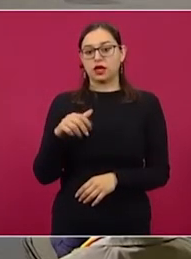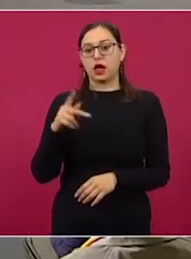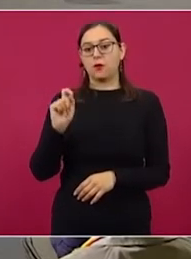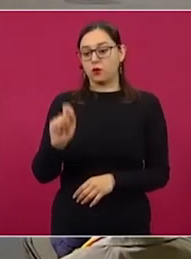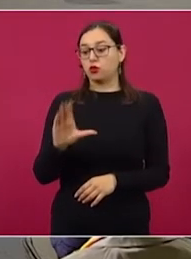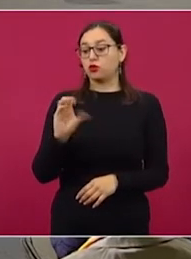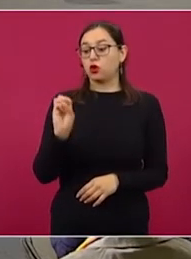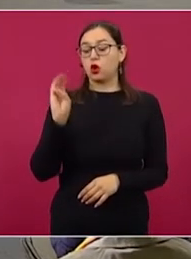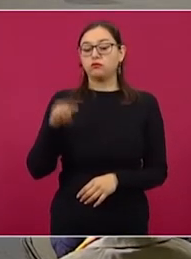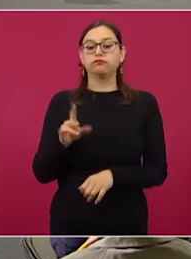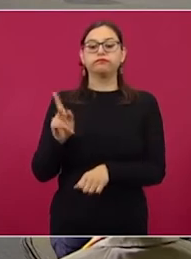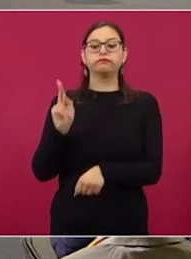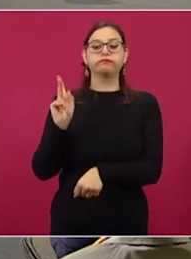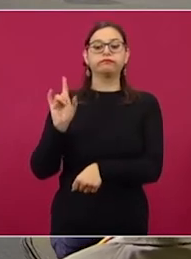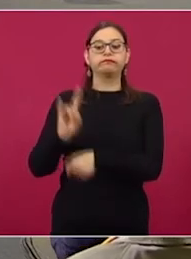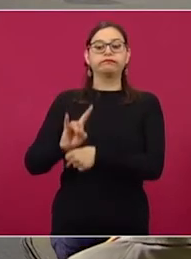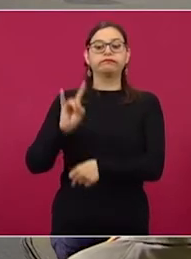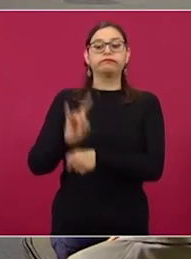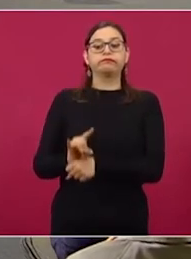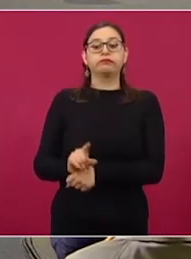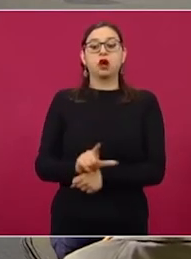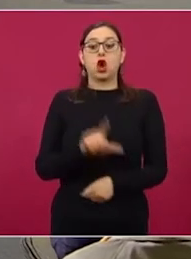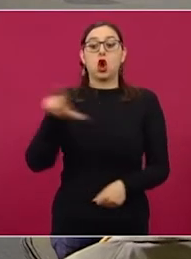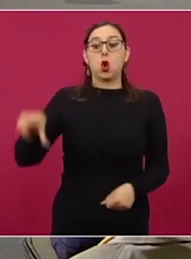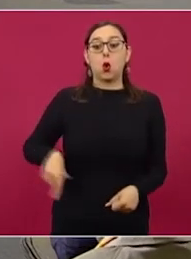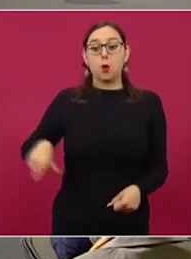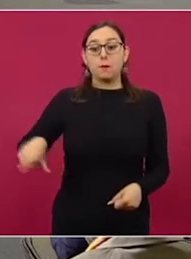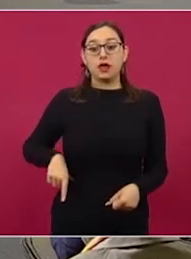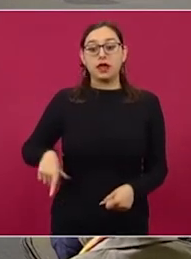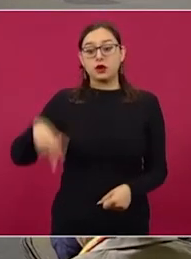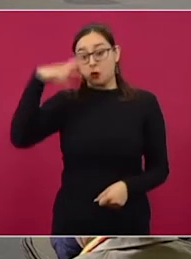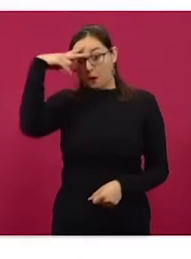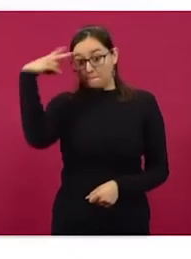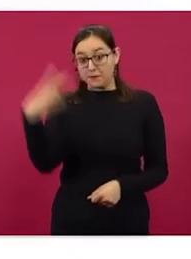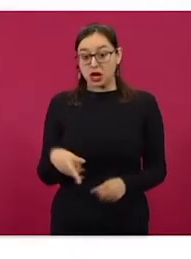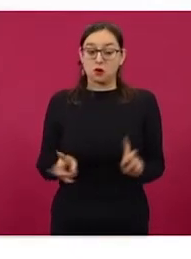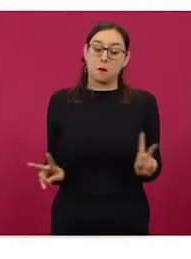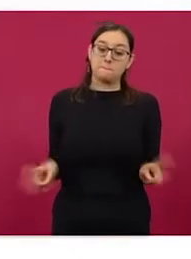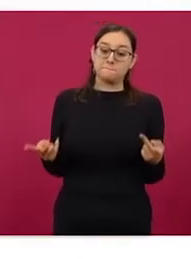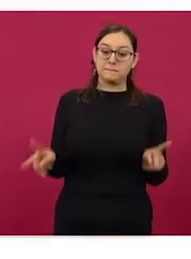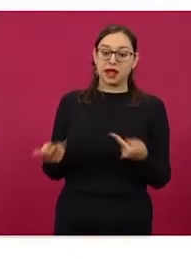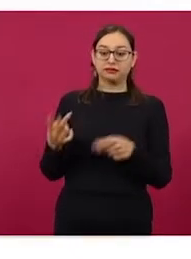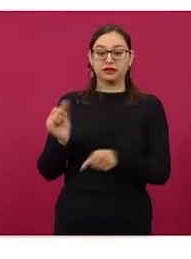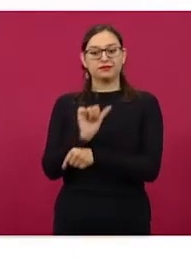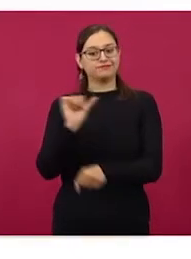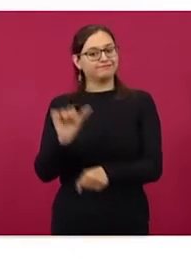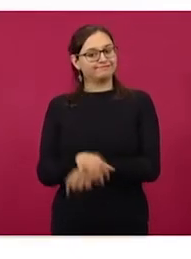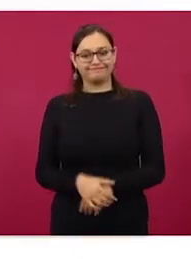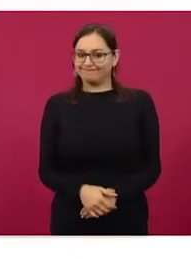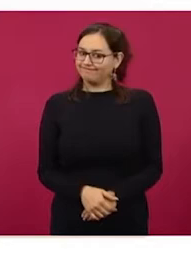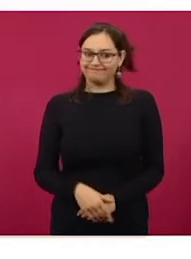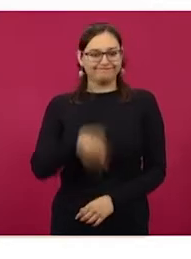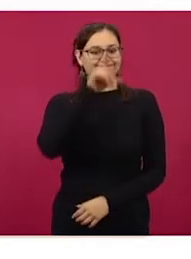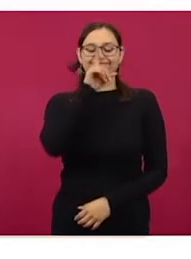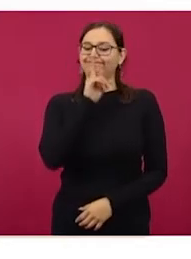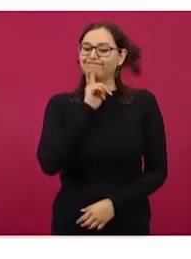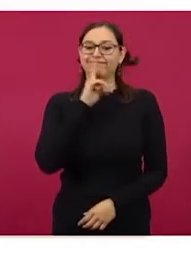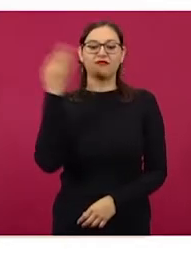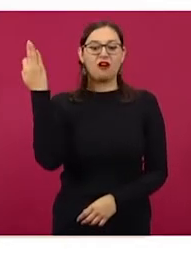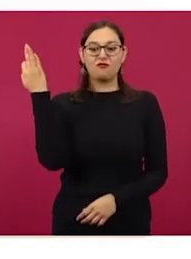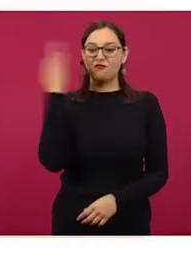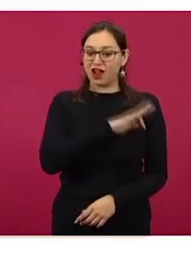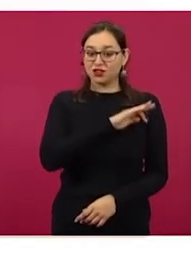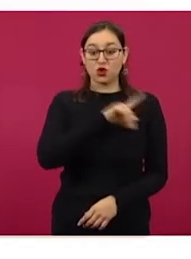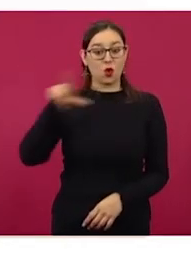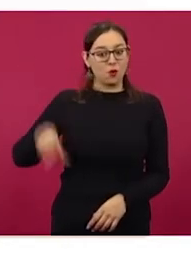nombre del Gobierno de México ofrece en venta autos de lujo. Es falso. No se dejen engañar. La Administración